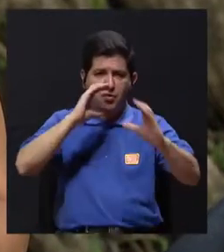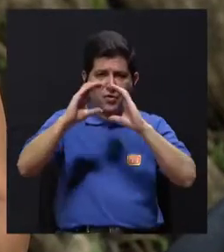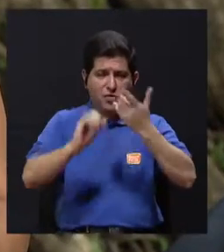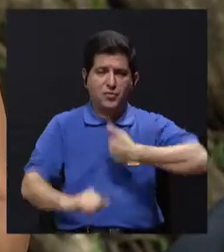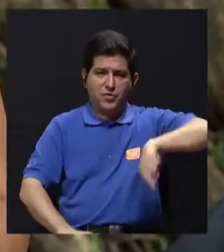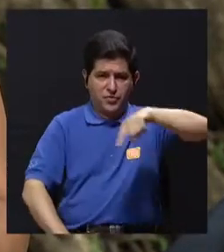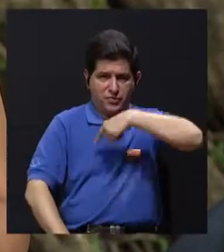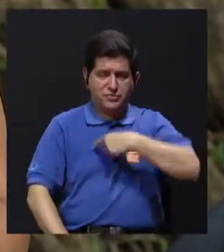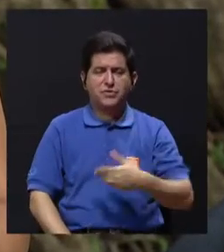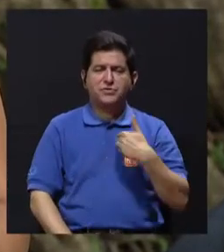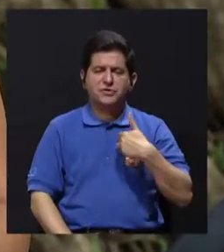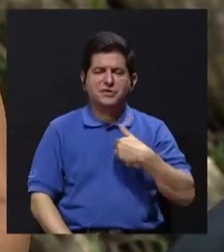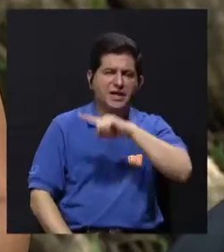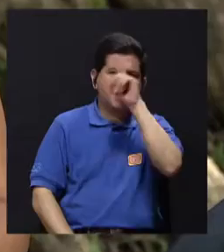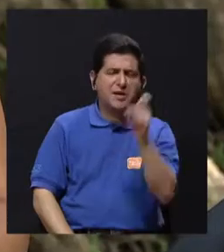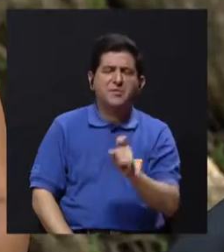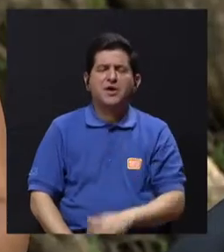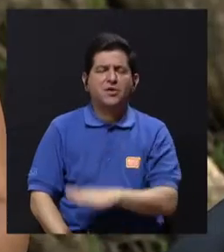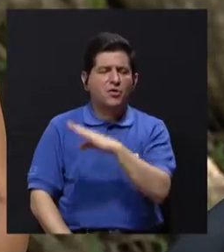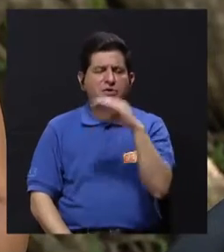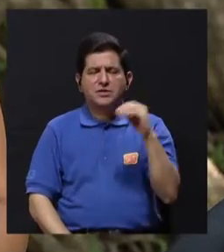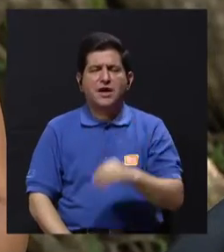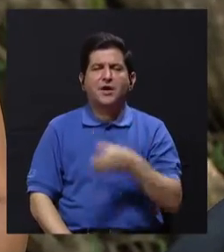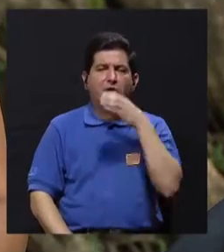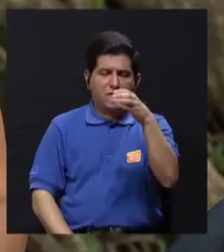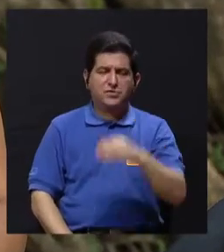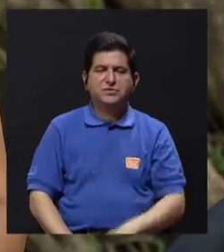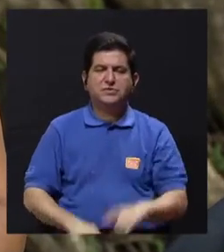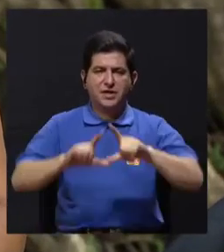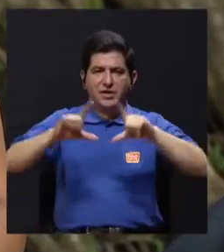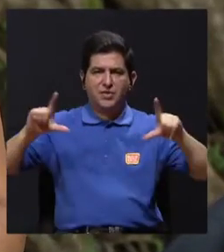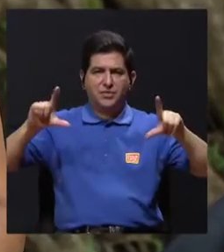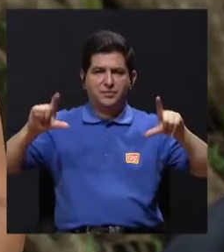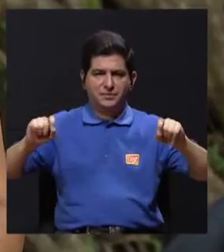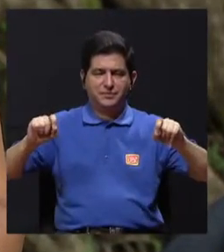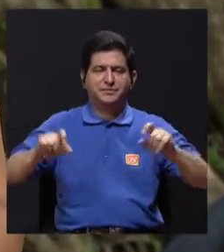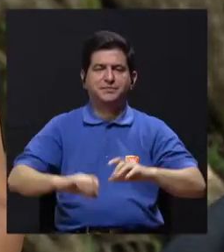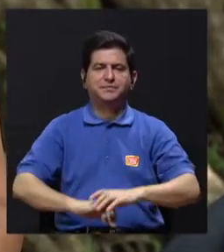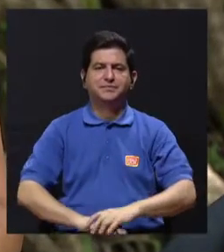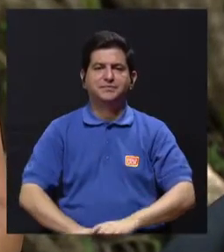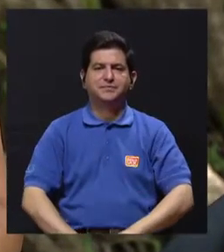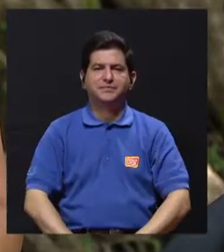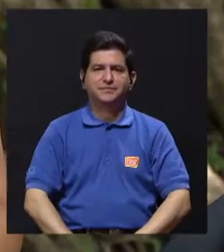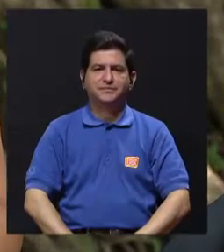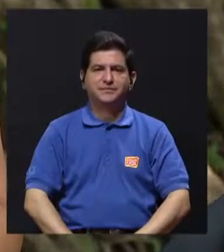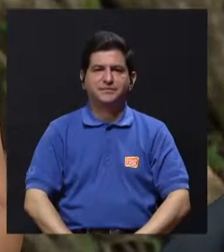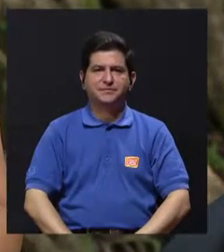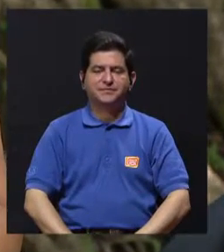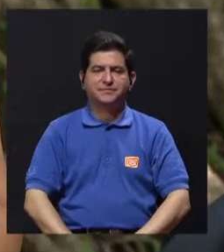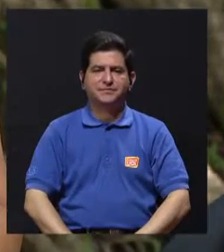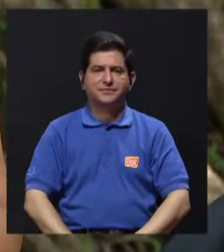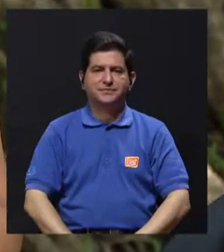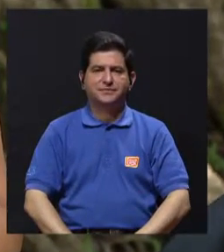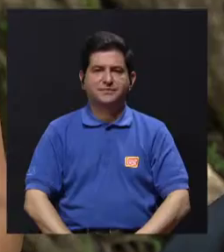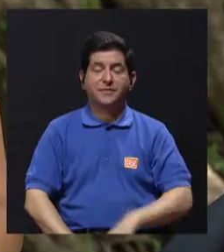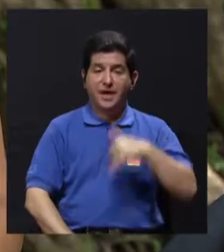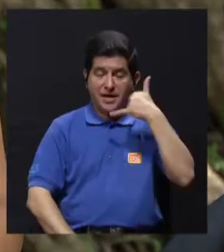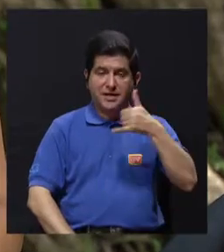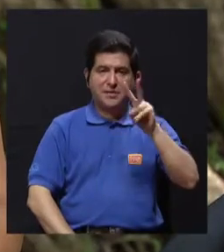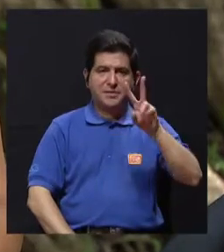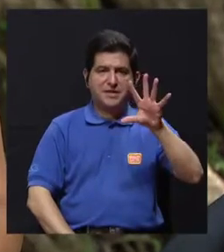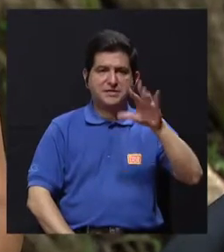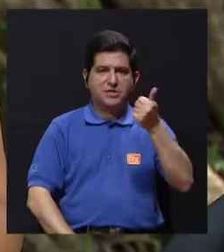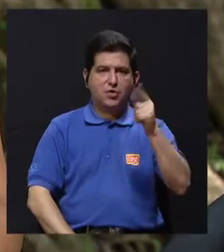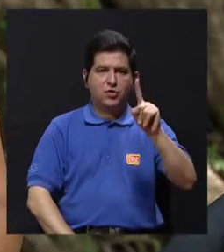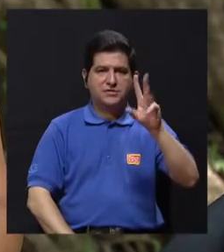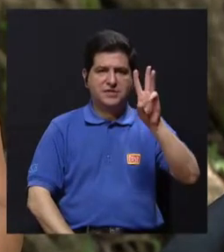escriban si tienen alguna inquietud o recomendación a vivirmejor.canalucr arrobaucr.ac.cr al